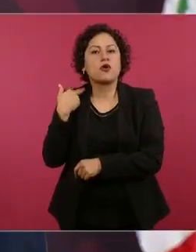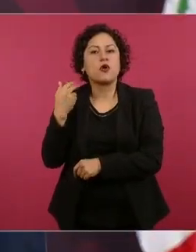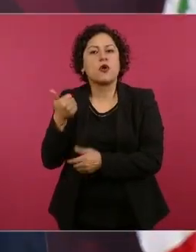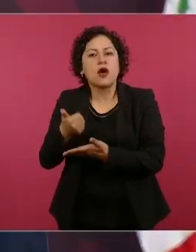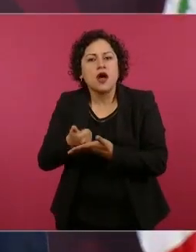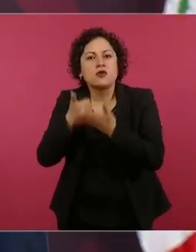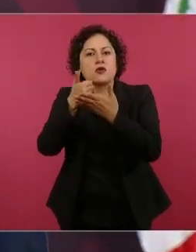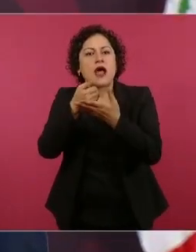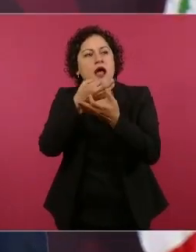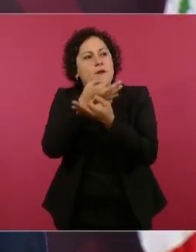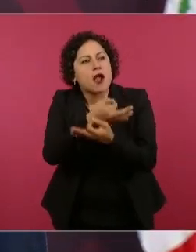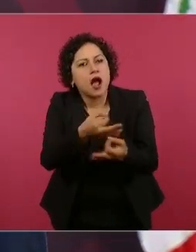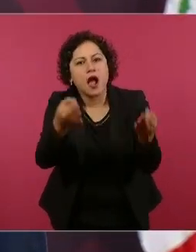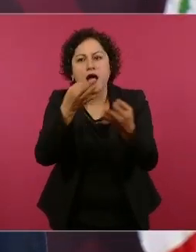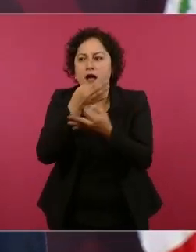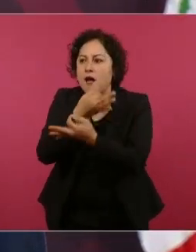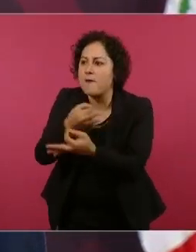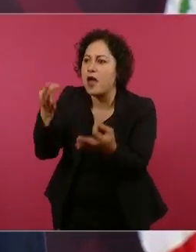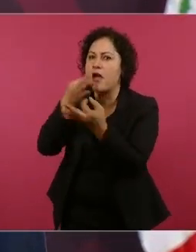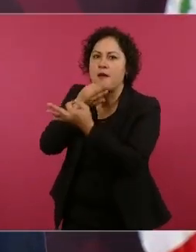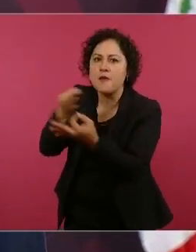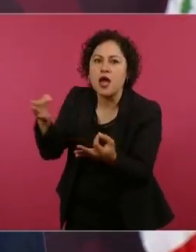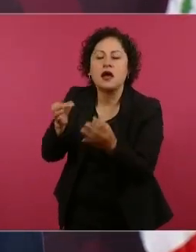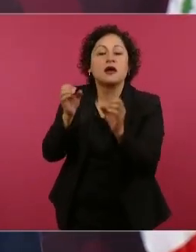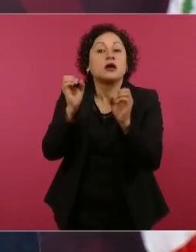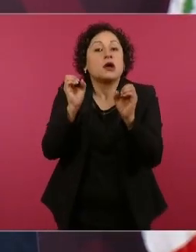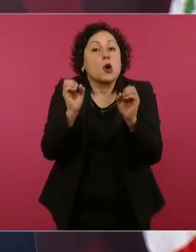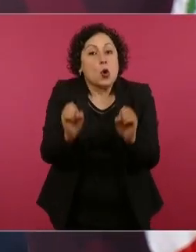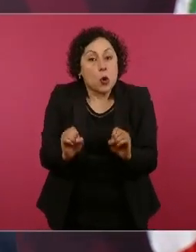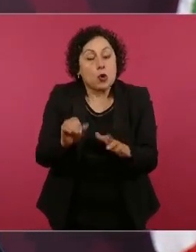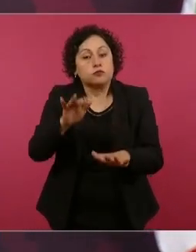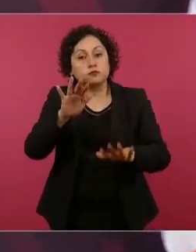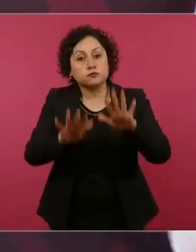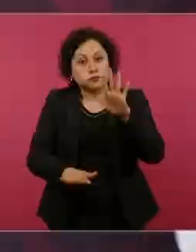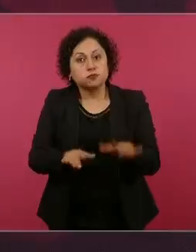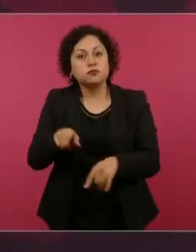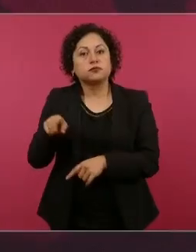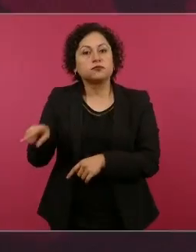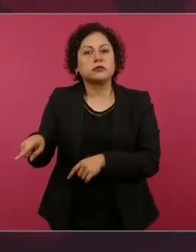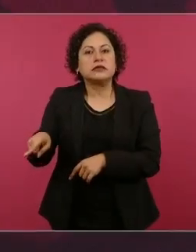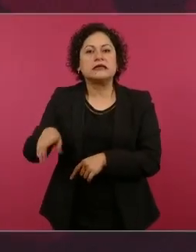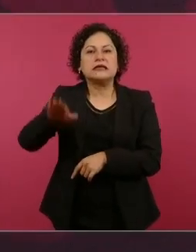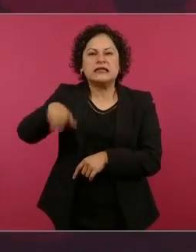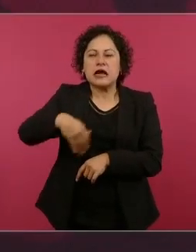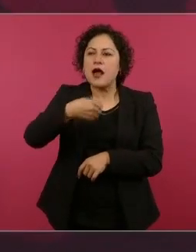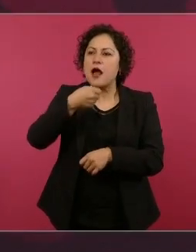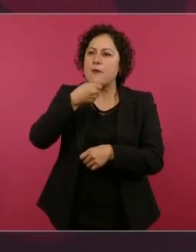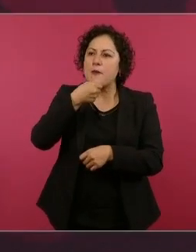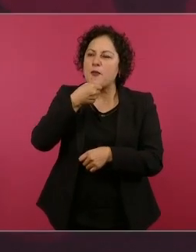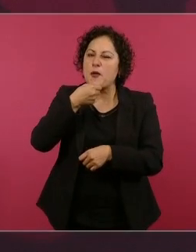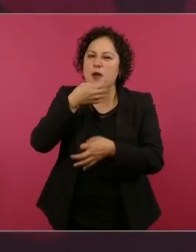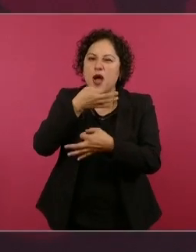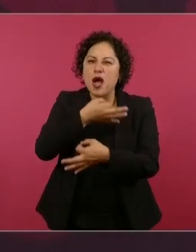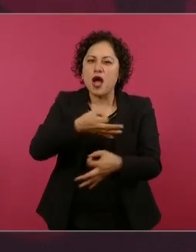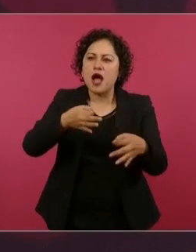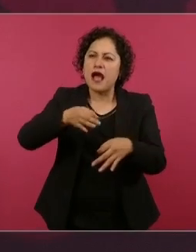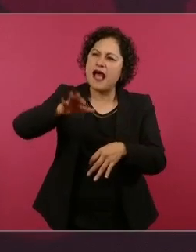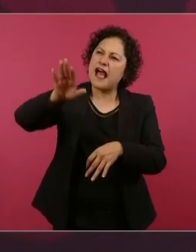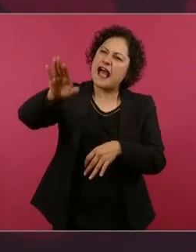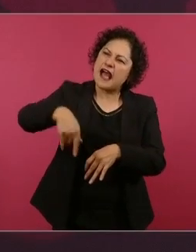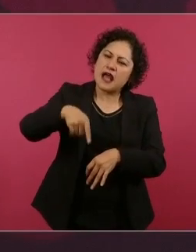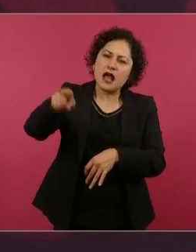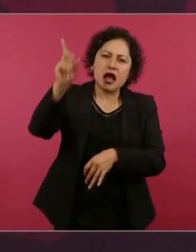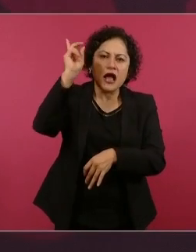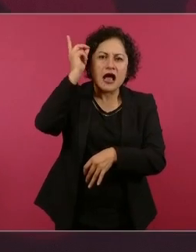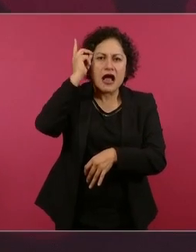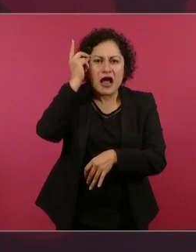que manden el caballo porque